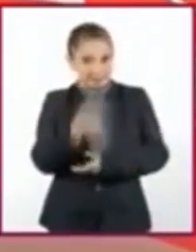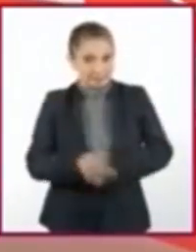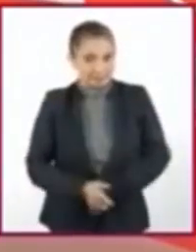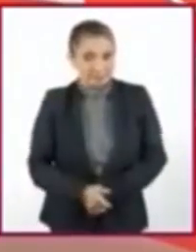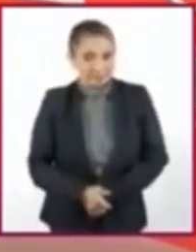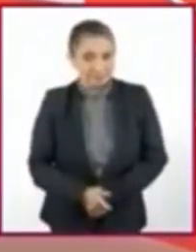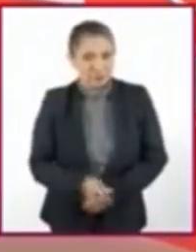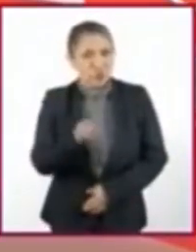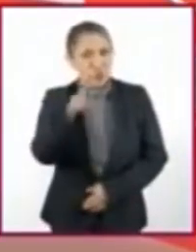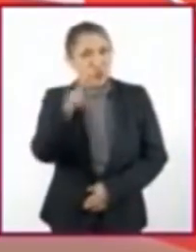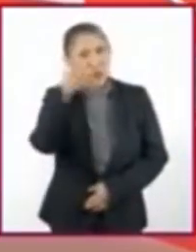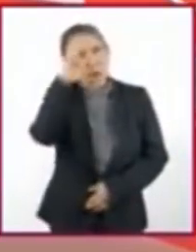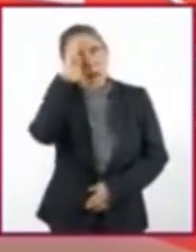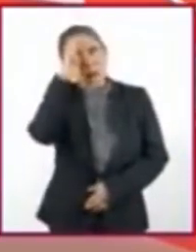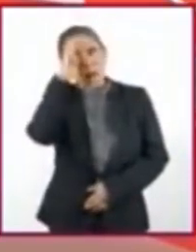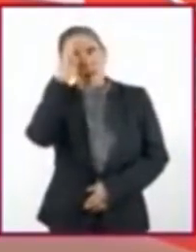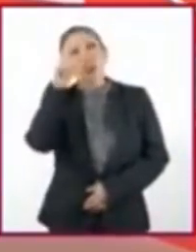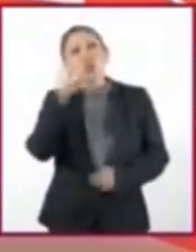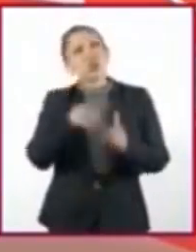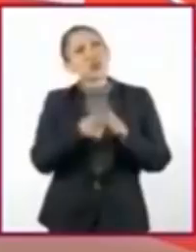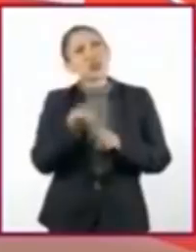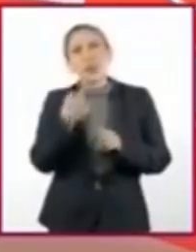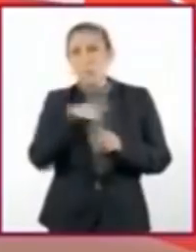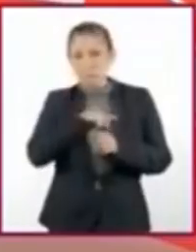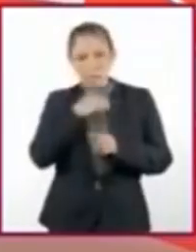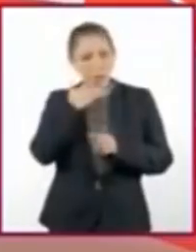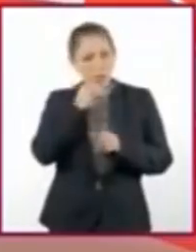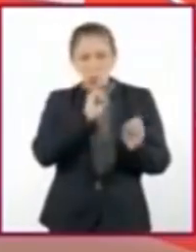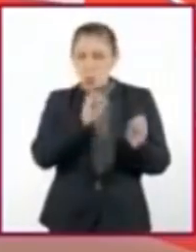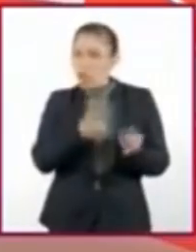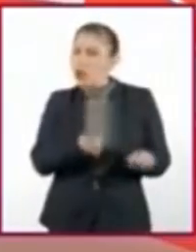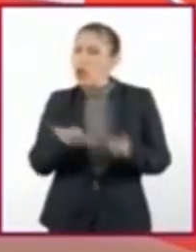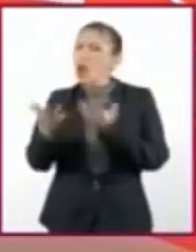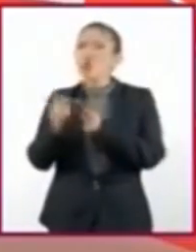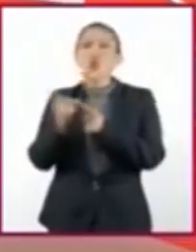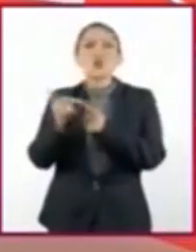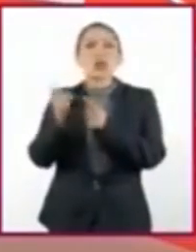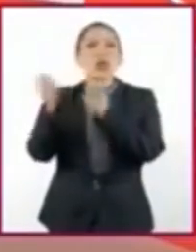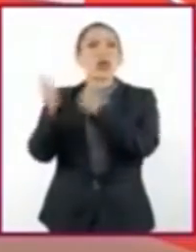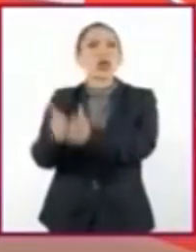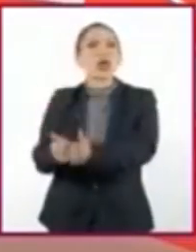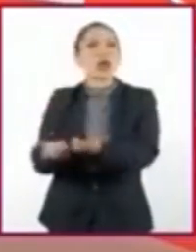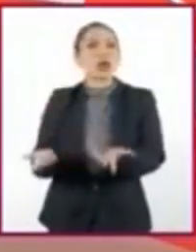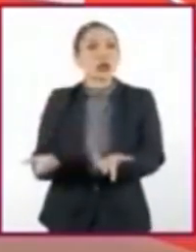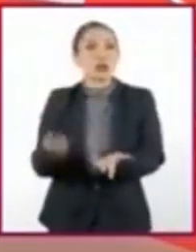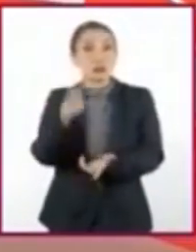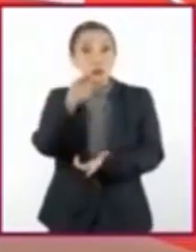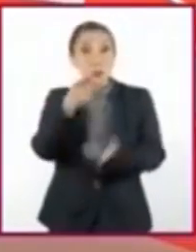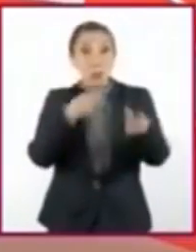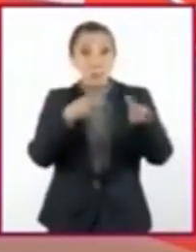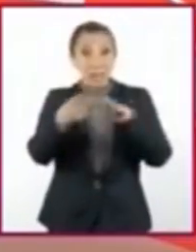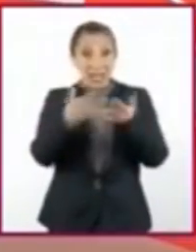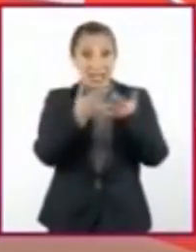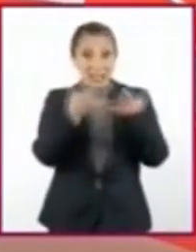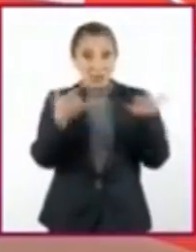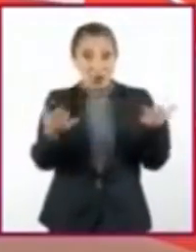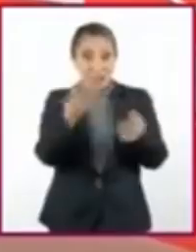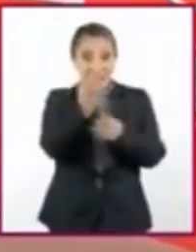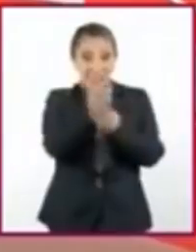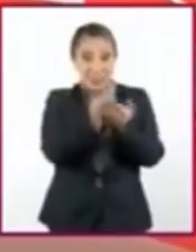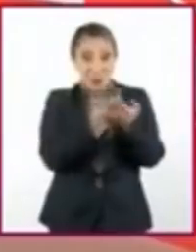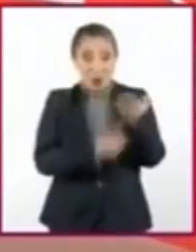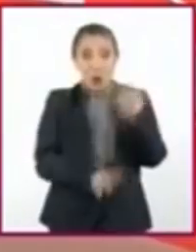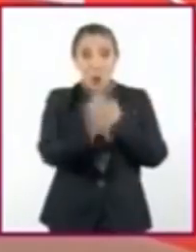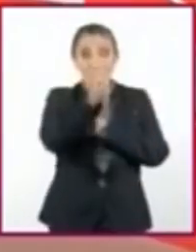¿Se han preguntado a dónde van sus residuos? Les pediré que elaboren una historieta de cuatro